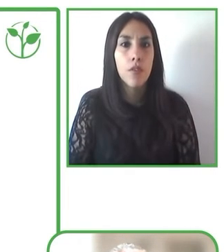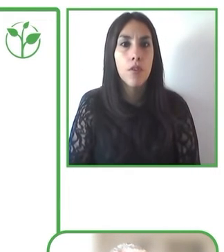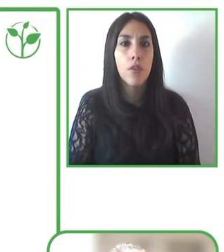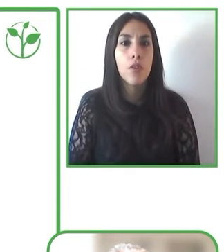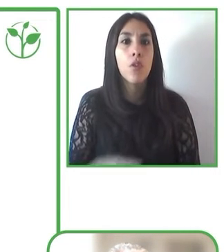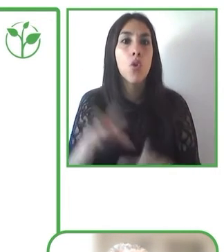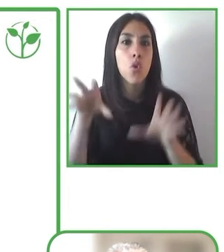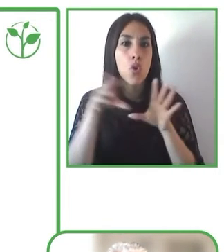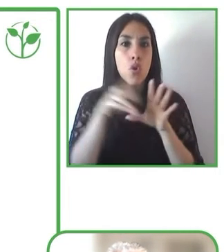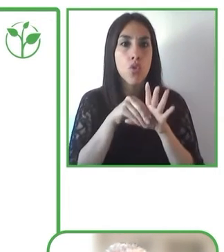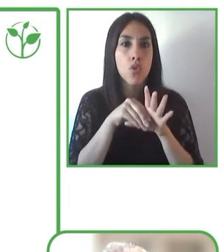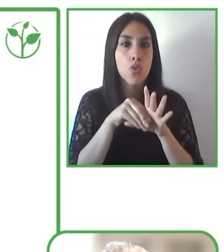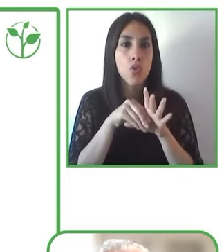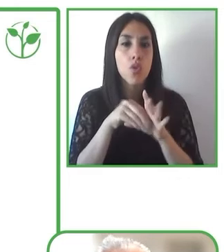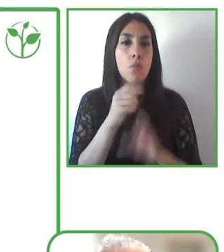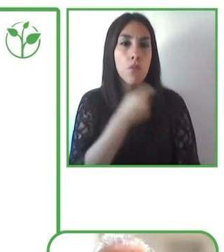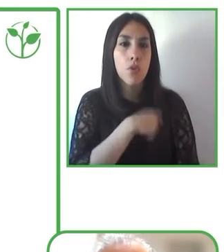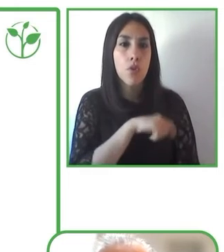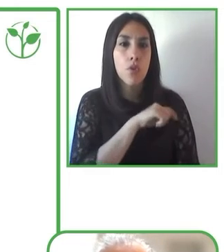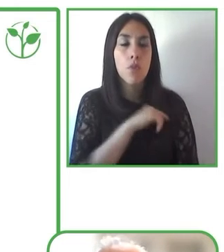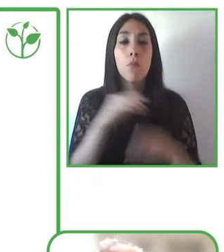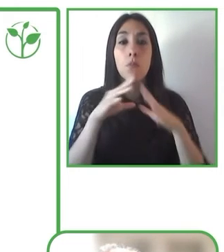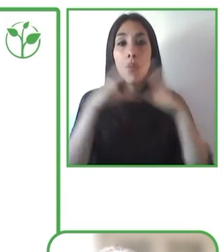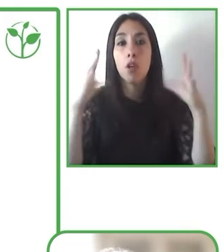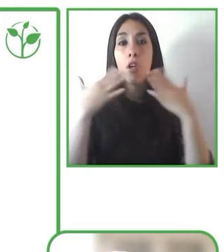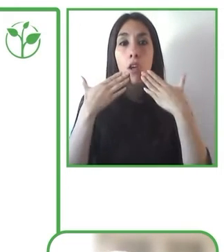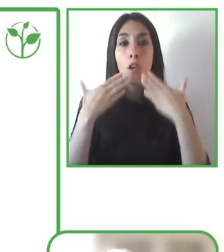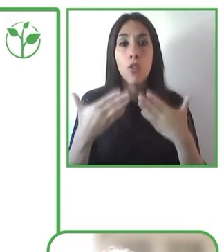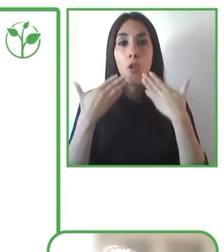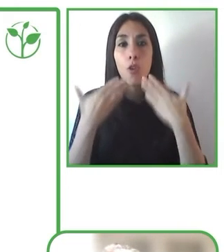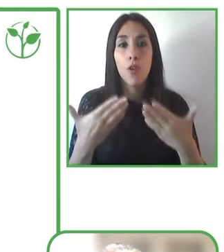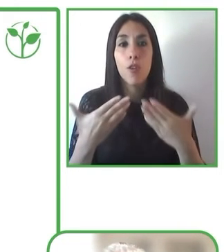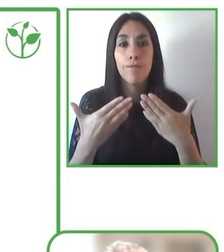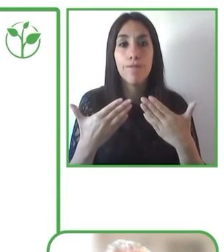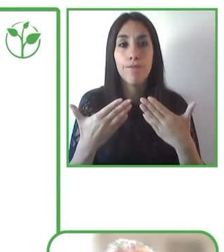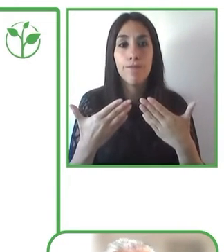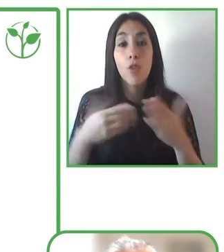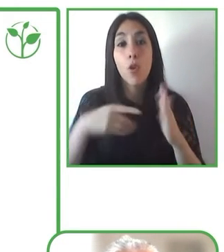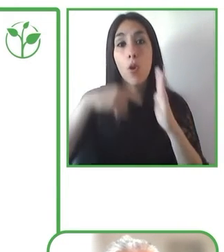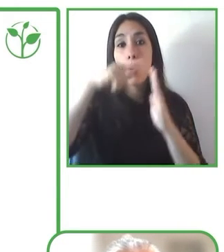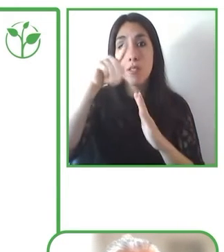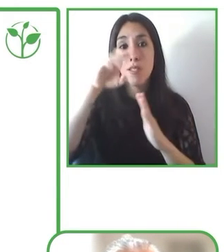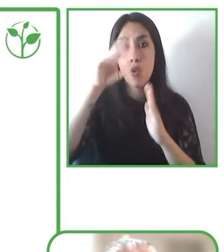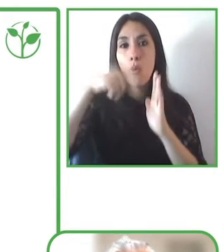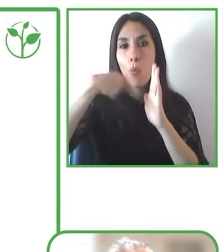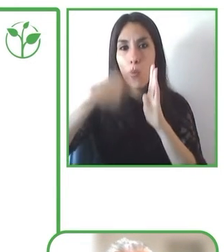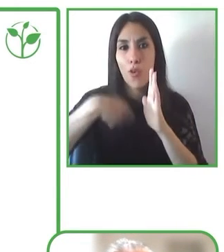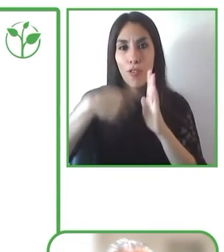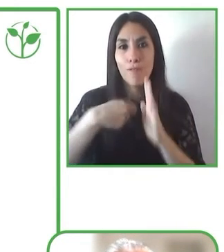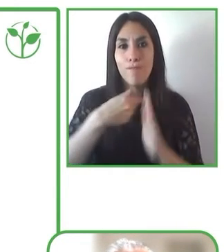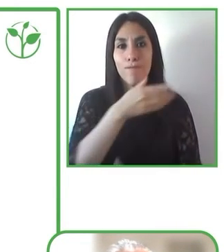y ya sabéis a convertir este en un planeta más fácil de entender